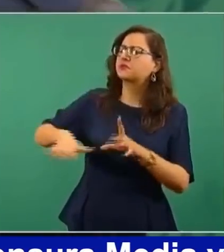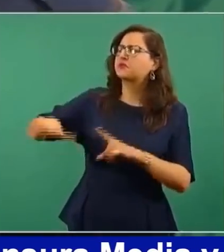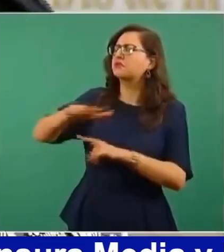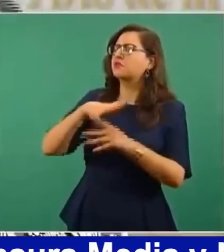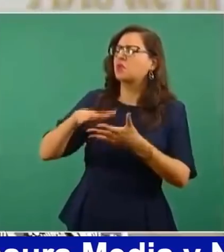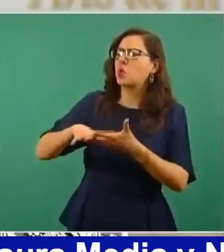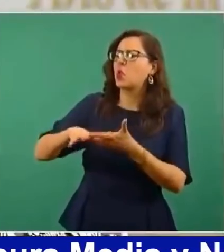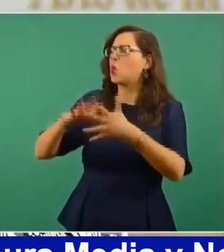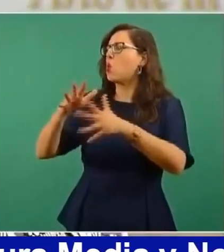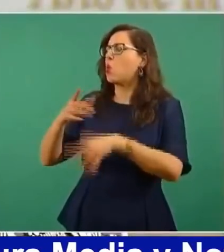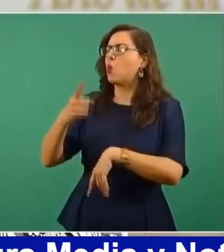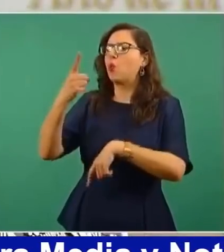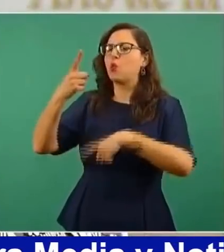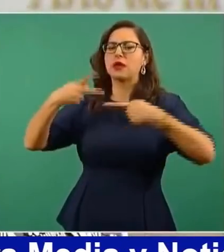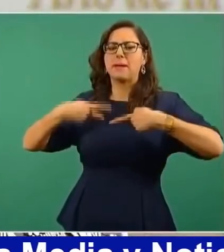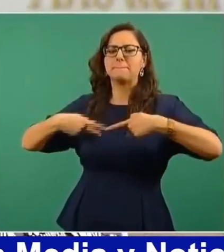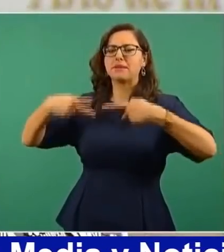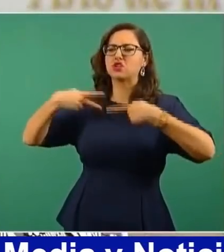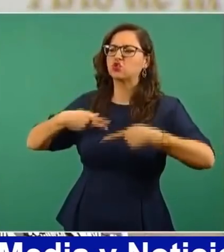alguien en particular.